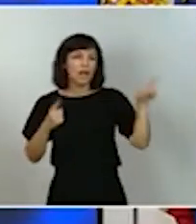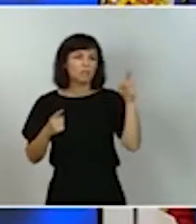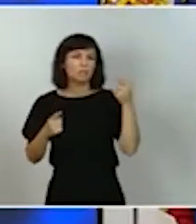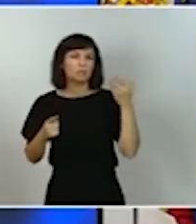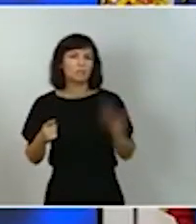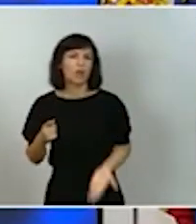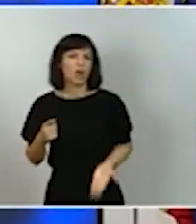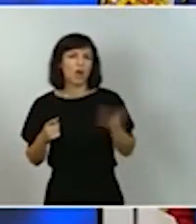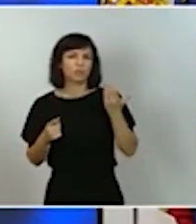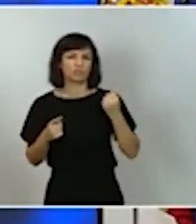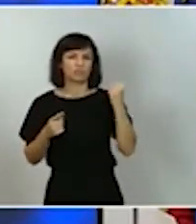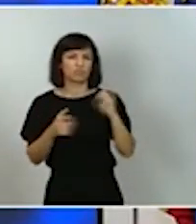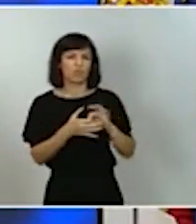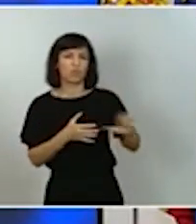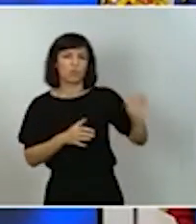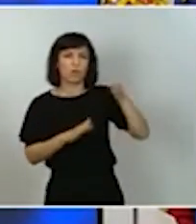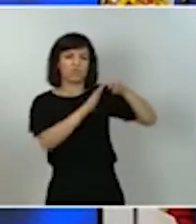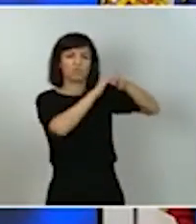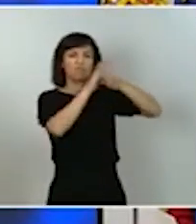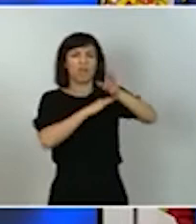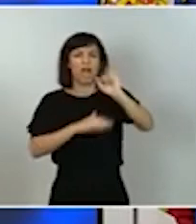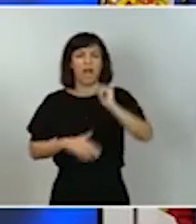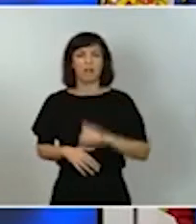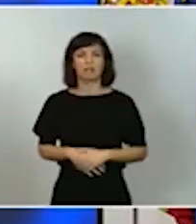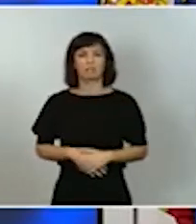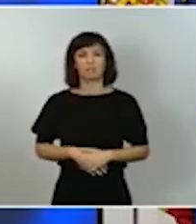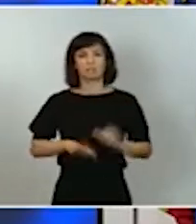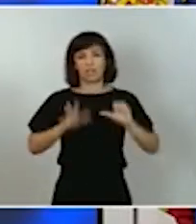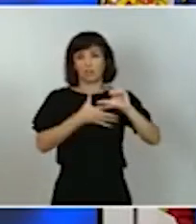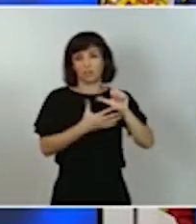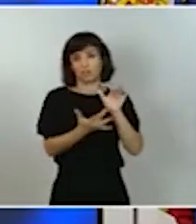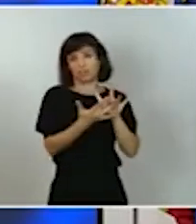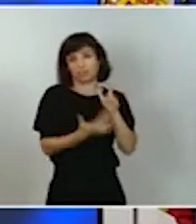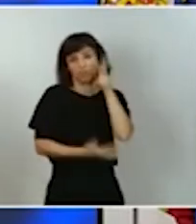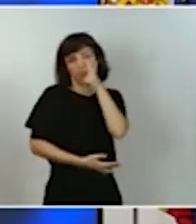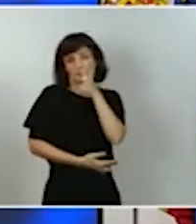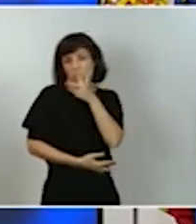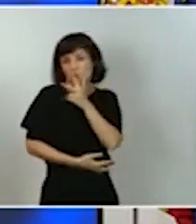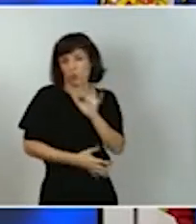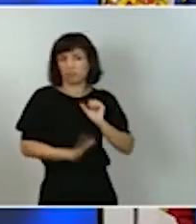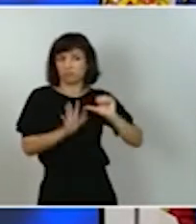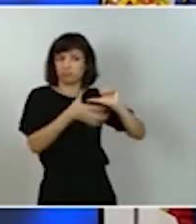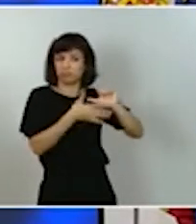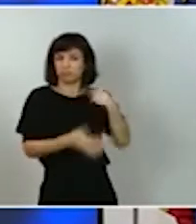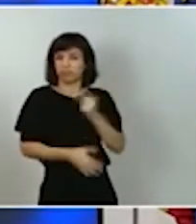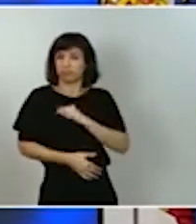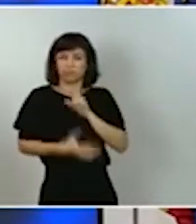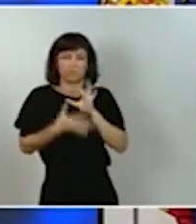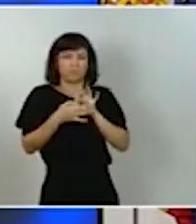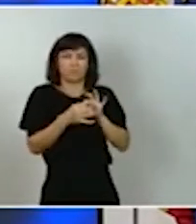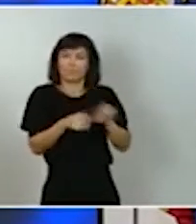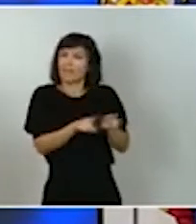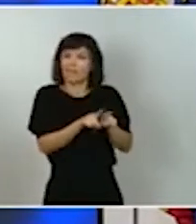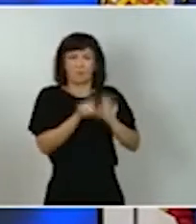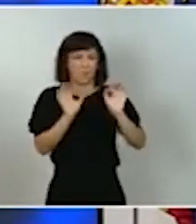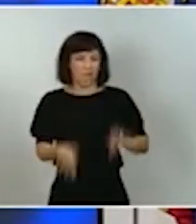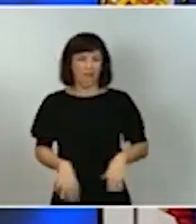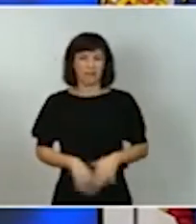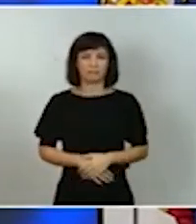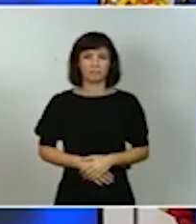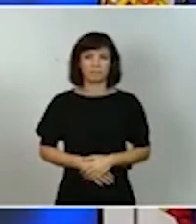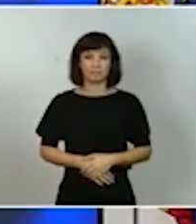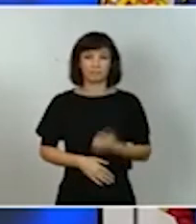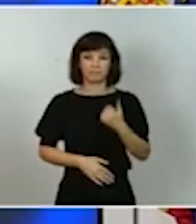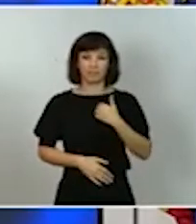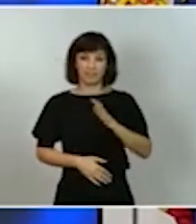Europea. Disfrutamos de una relación privilegiada con Latinoamérica, una comunidad de la que nos sentimos hermanos, hermanas. Nuestra localización geográfica nos